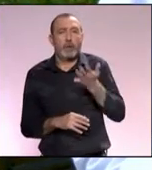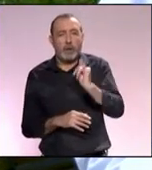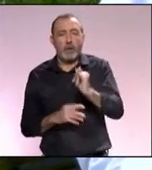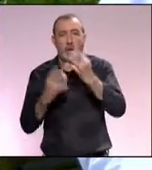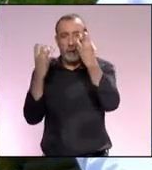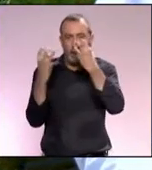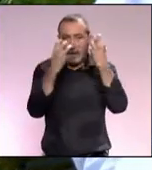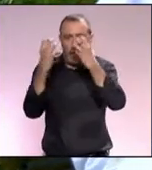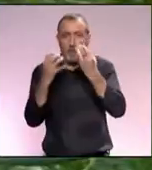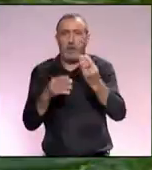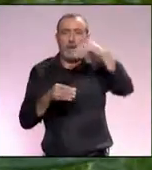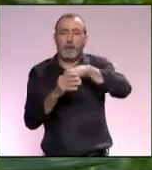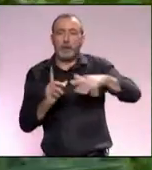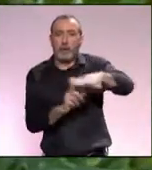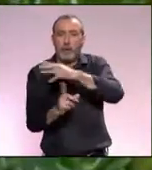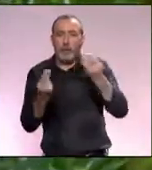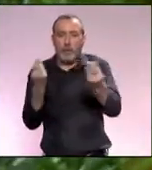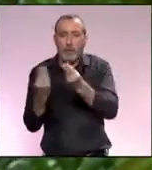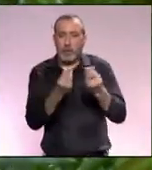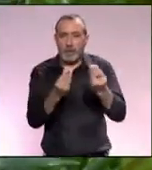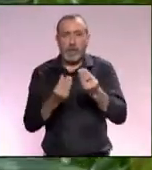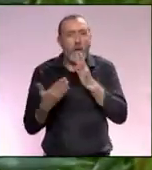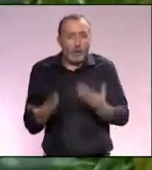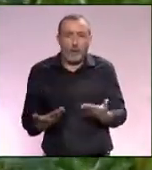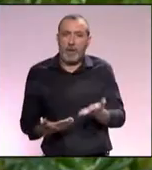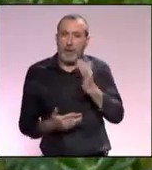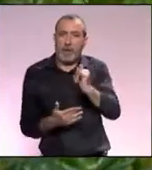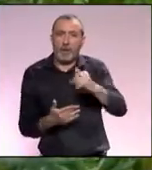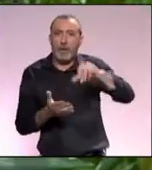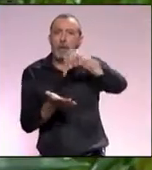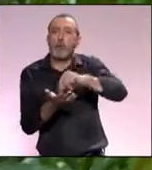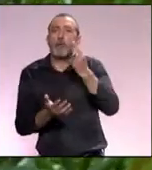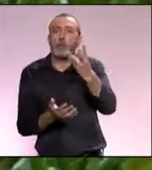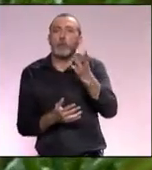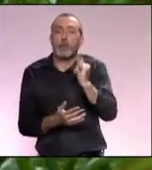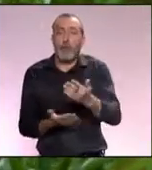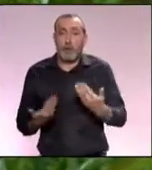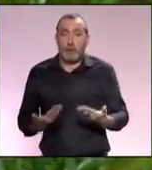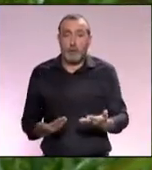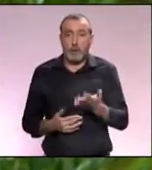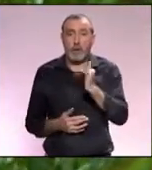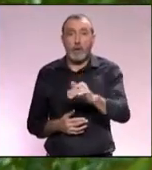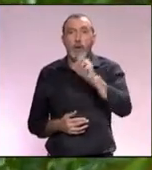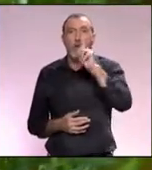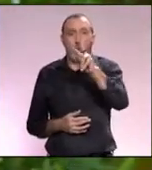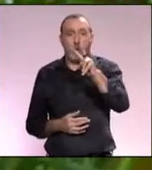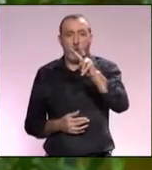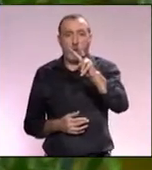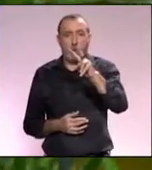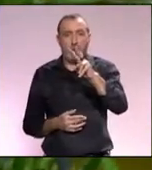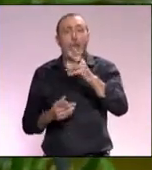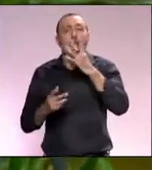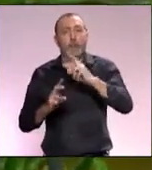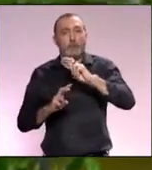los camaleones en nuestro ecosistema. ¿Cuántos tenéis actualmente en este centro? Pues, a día de hoy, tenemos 12 ejemplares